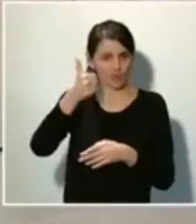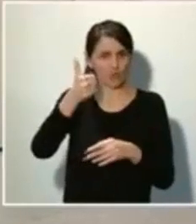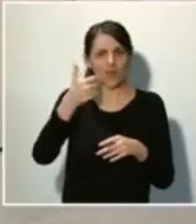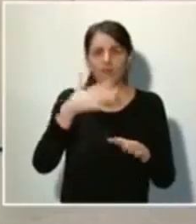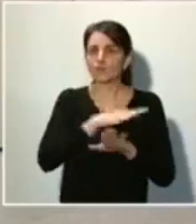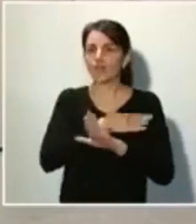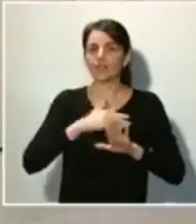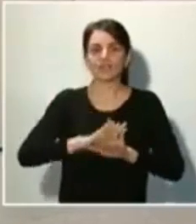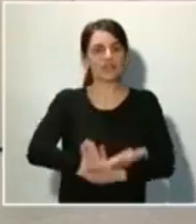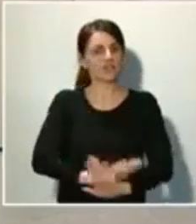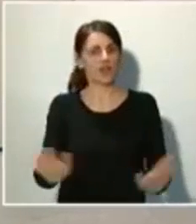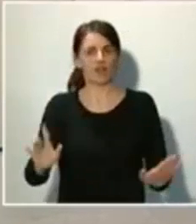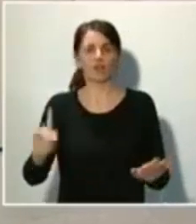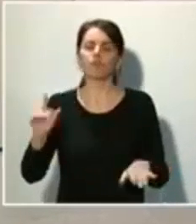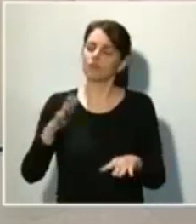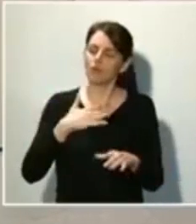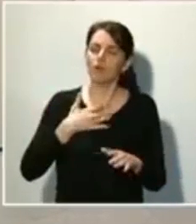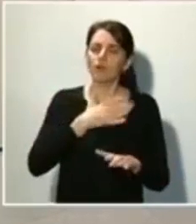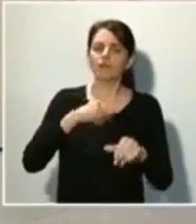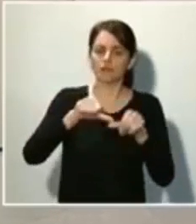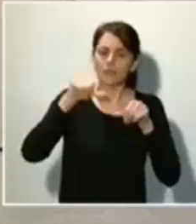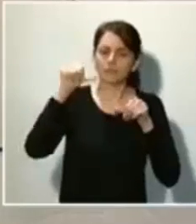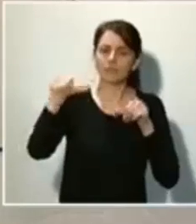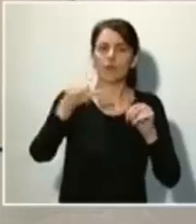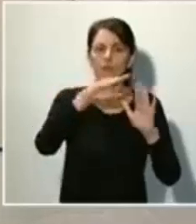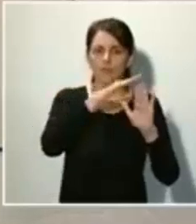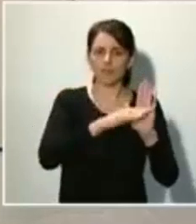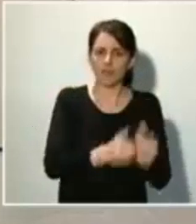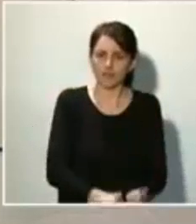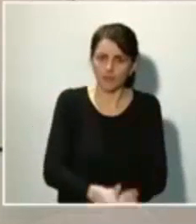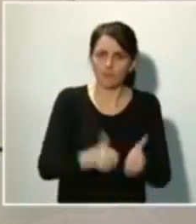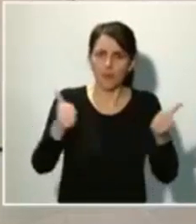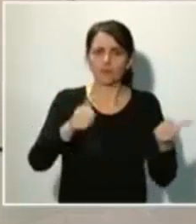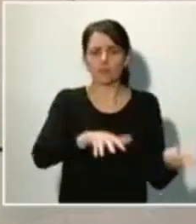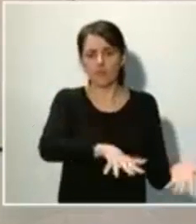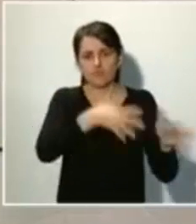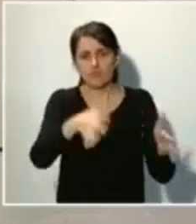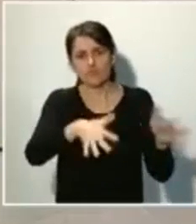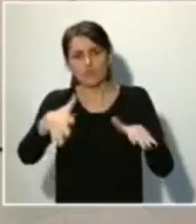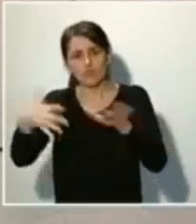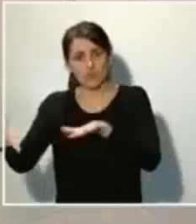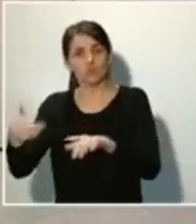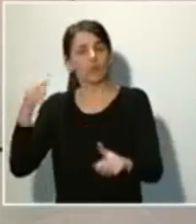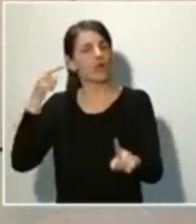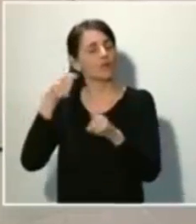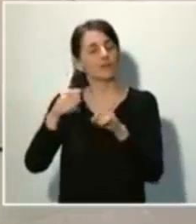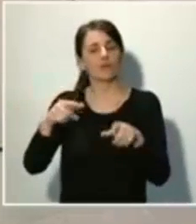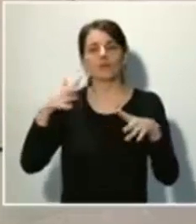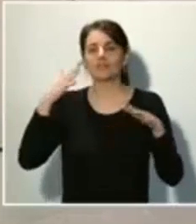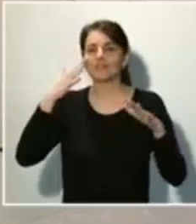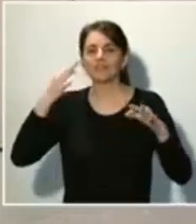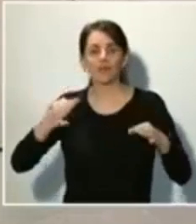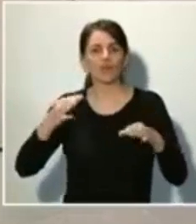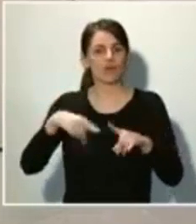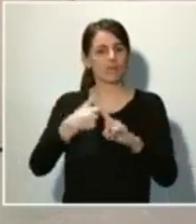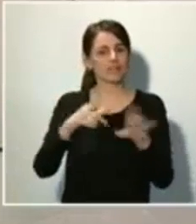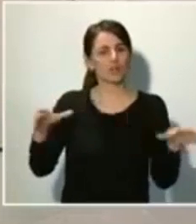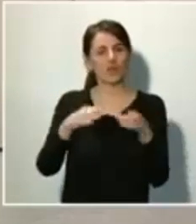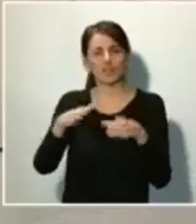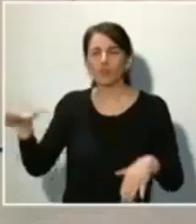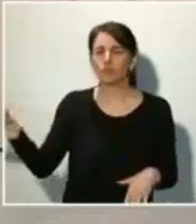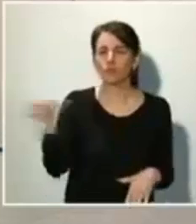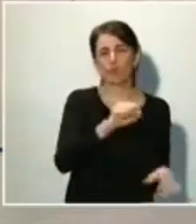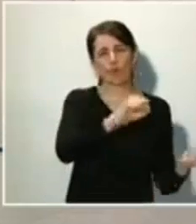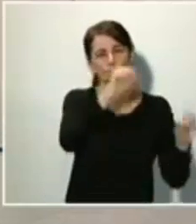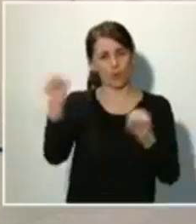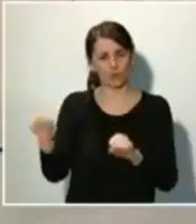marcha más medidas que refuercen el escudo social que estamos construyendo para dar seguridad y proteger a todos los colectivos sin excepción durante